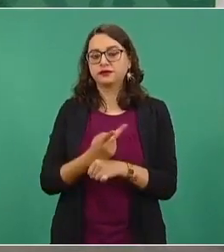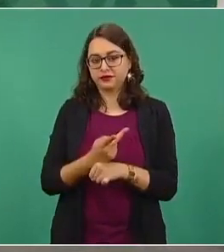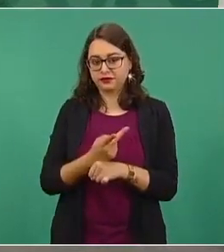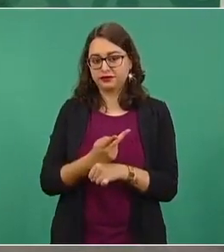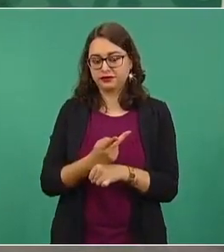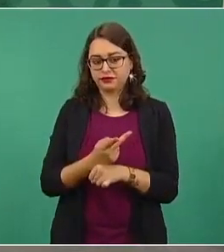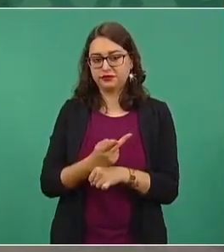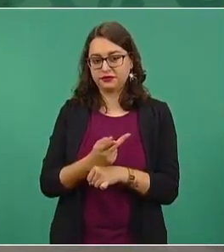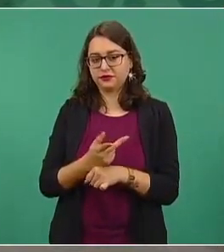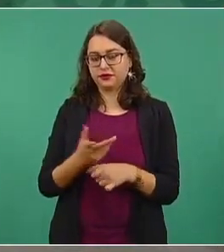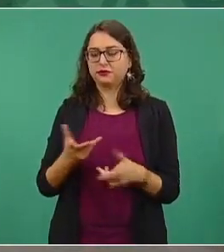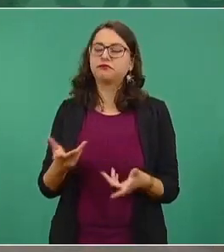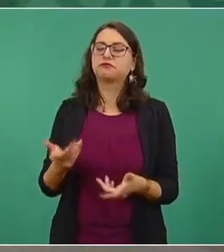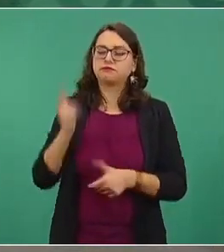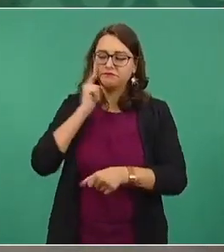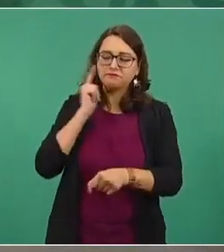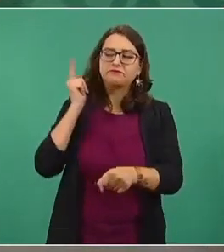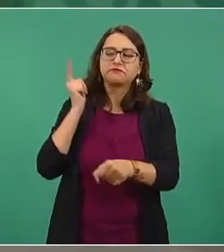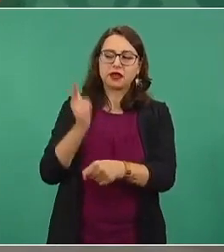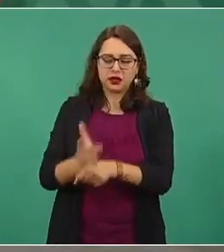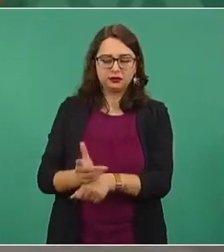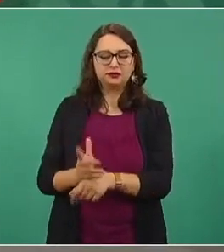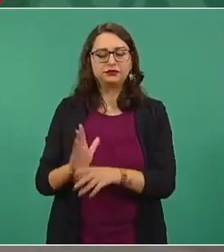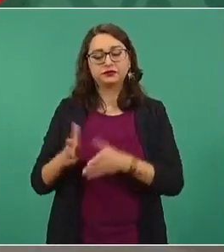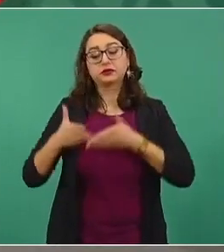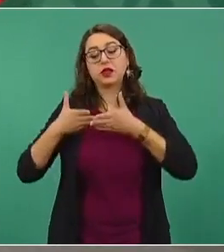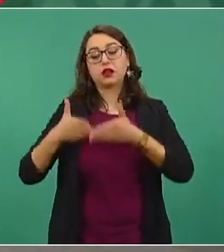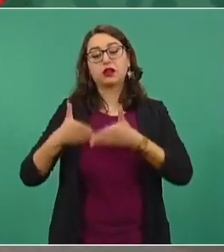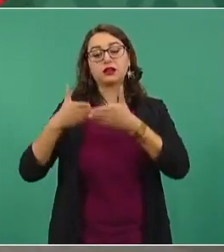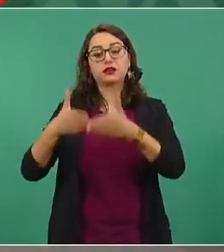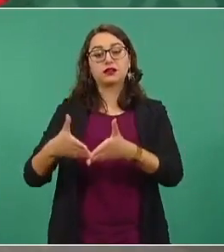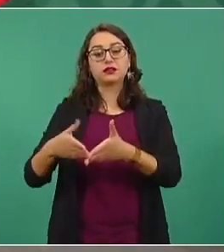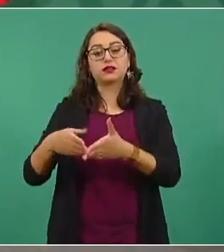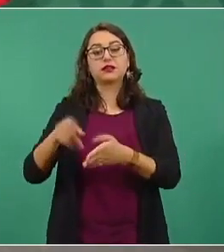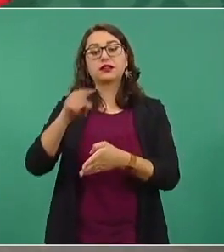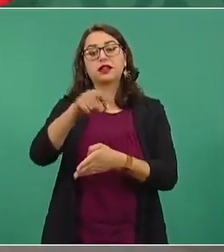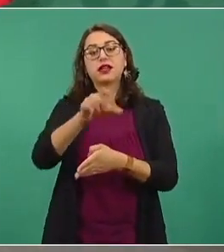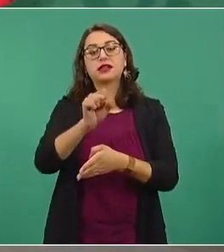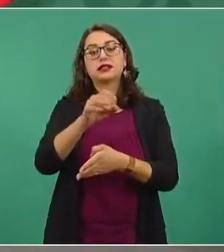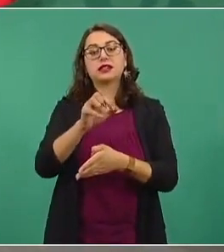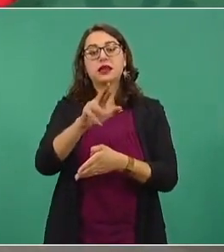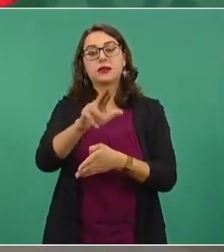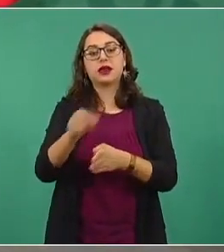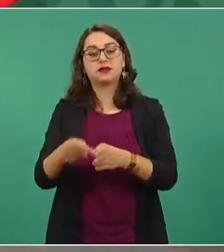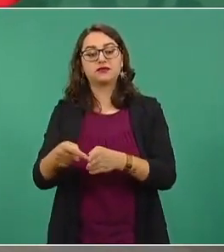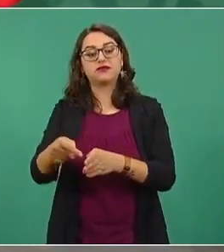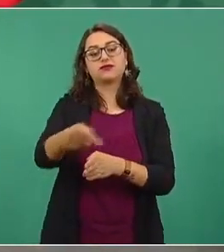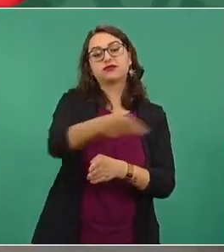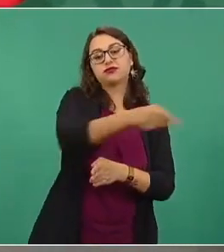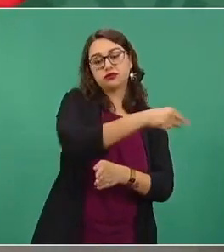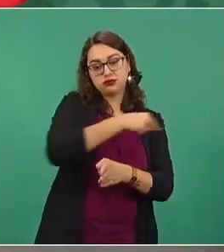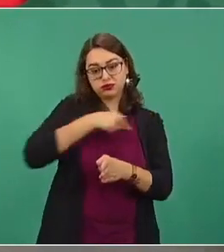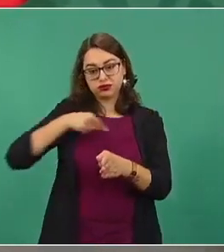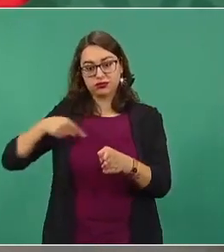quiso bajar el combustible en Manzanillo